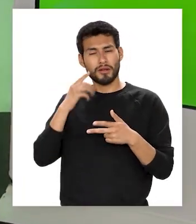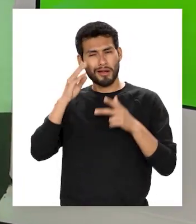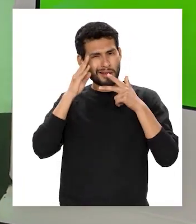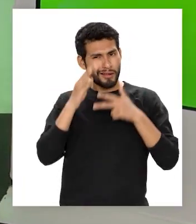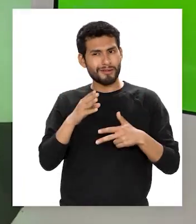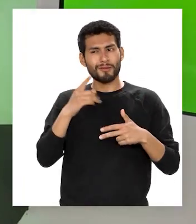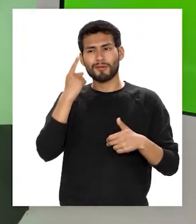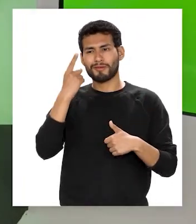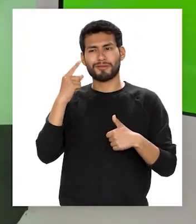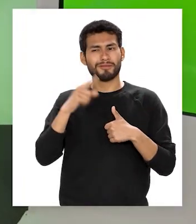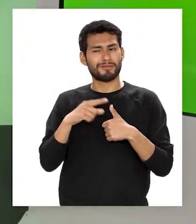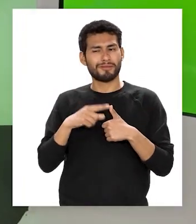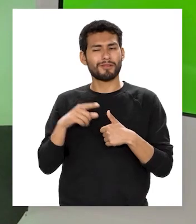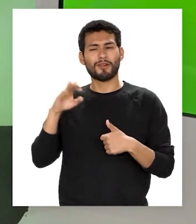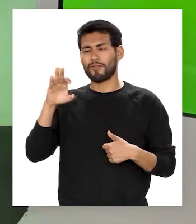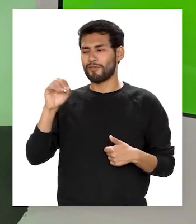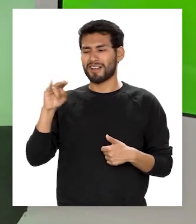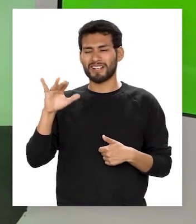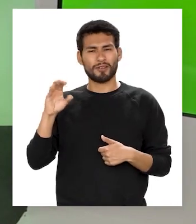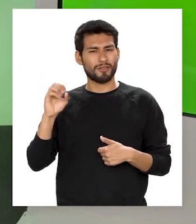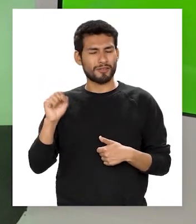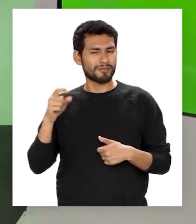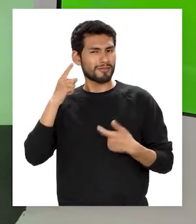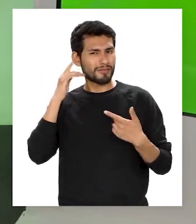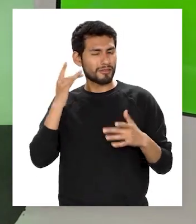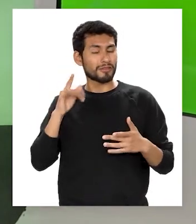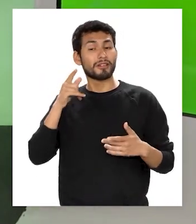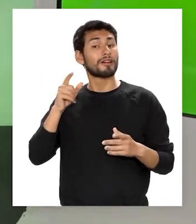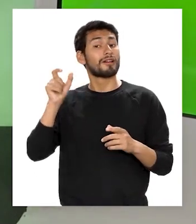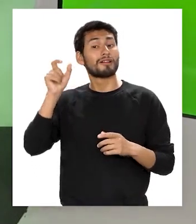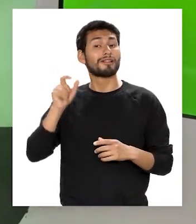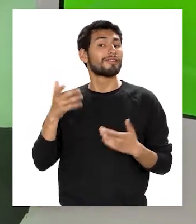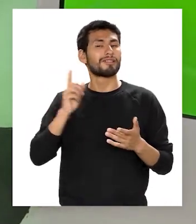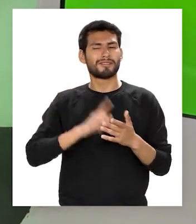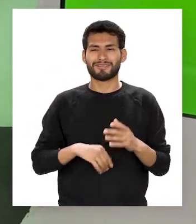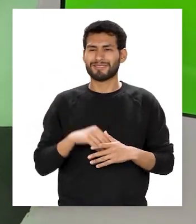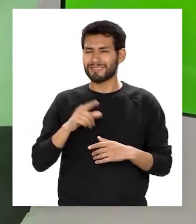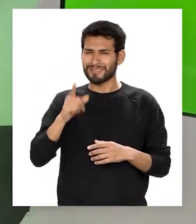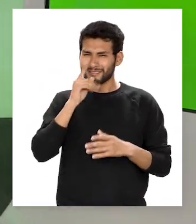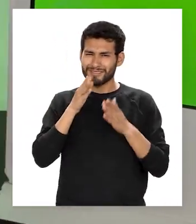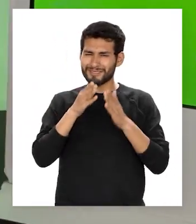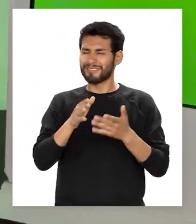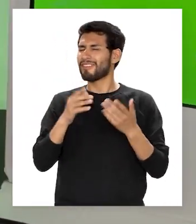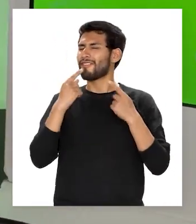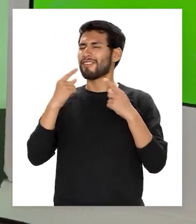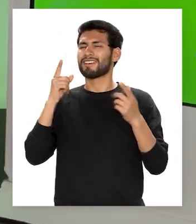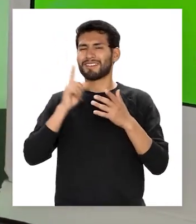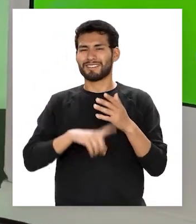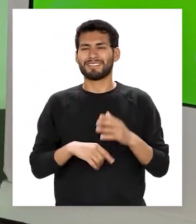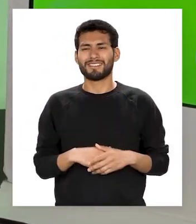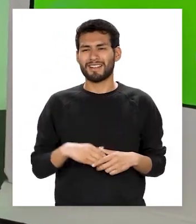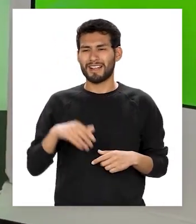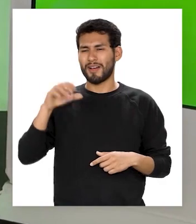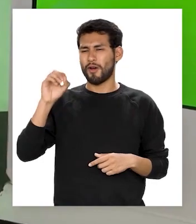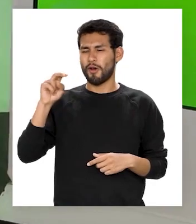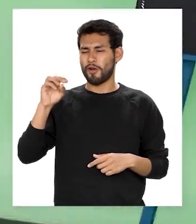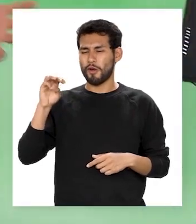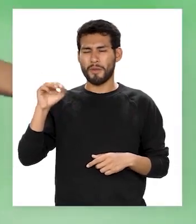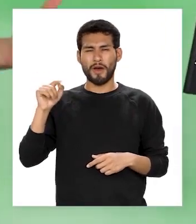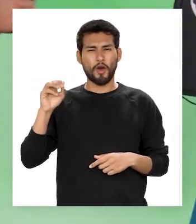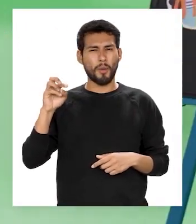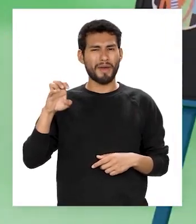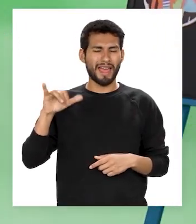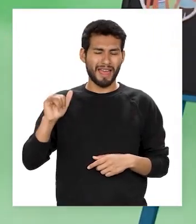enfocaremos en uno de ellos, los fónicos Y a su vez, su protagonista estrella será una de sus formas más famosas La onomatopeia